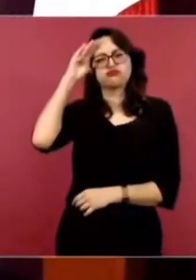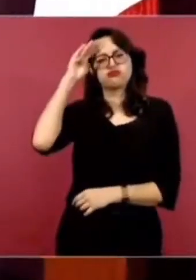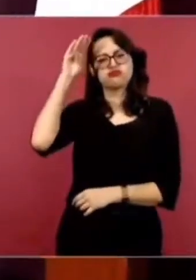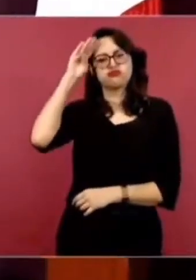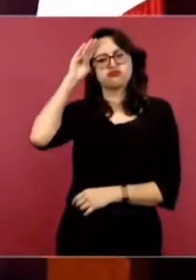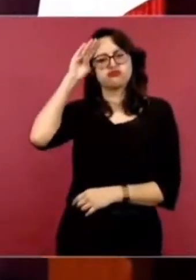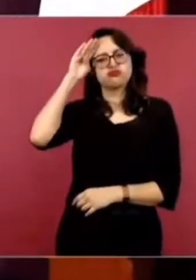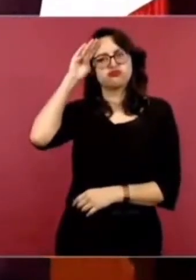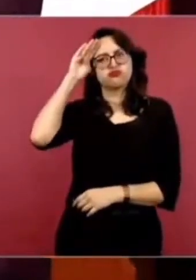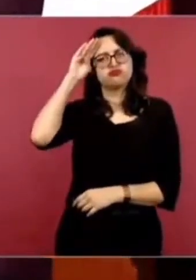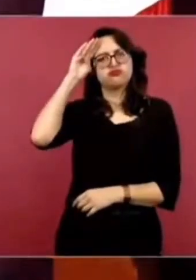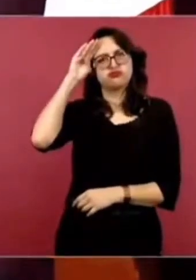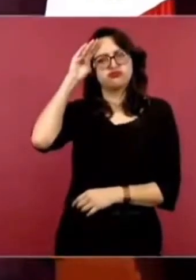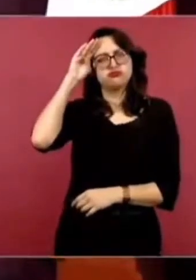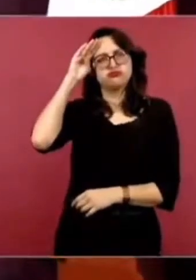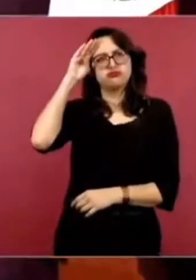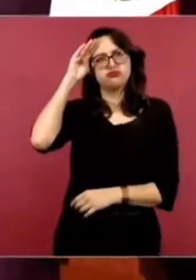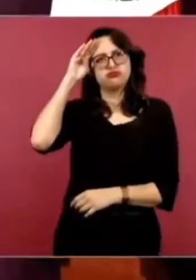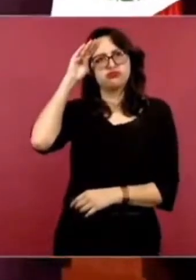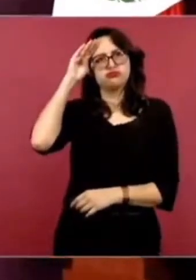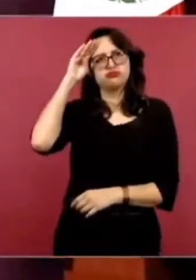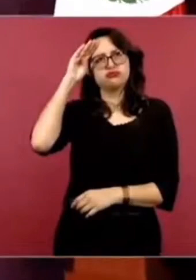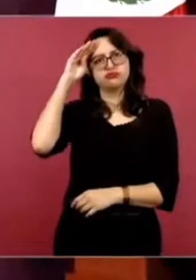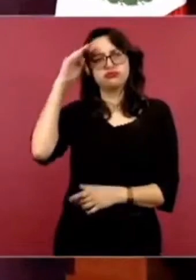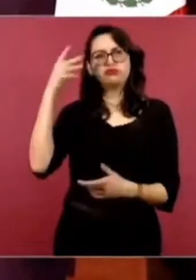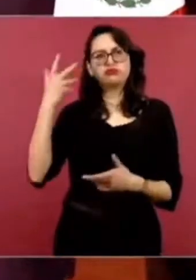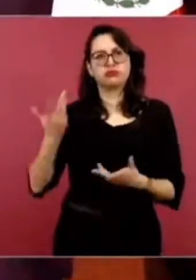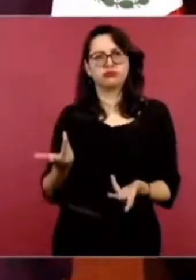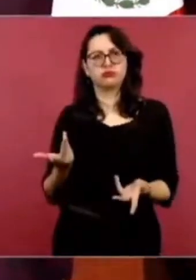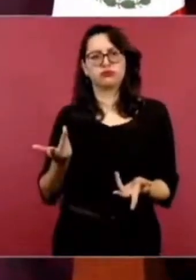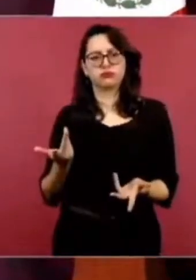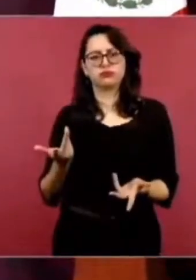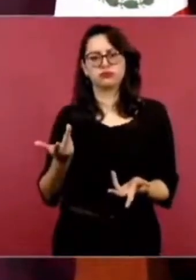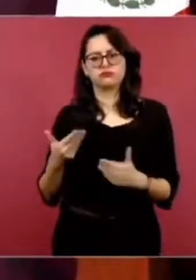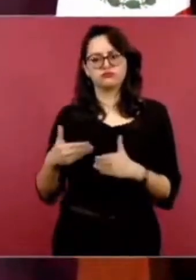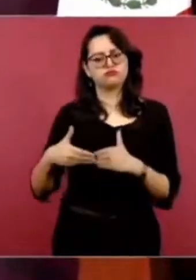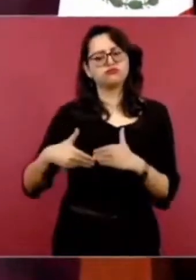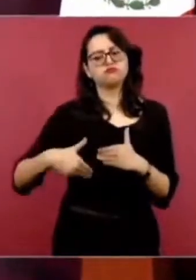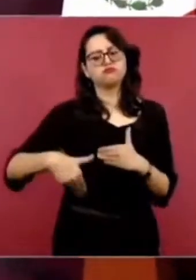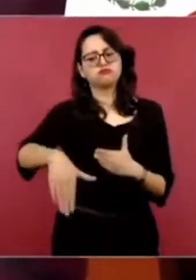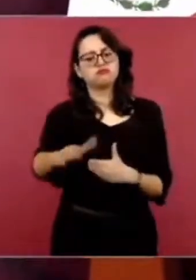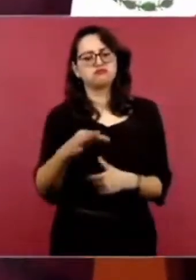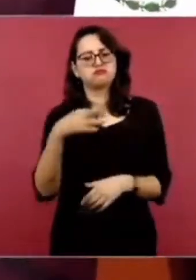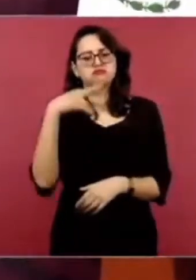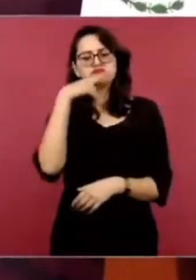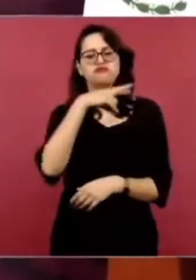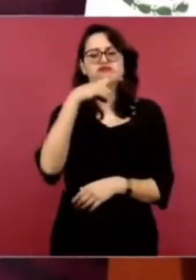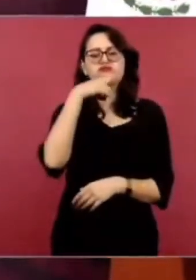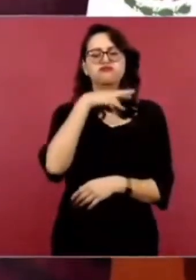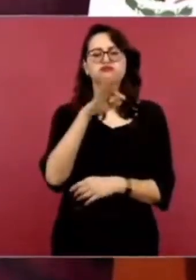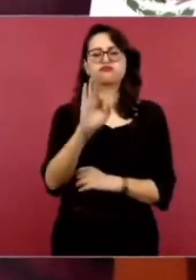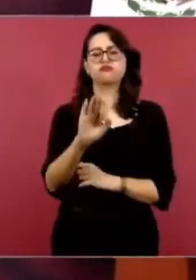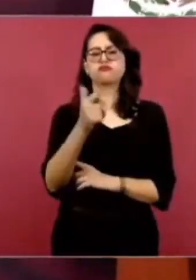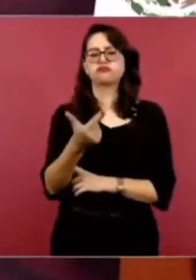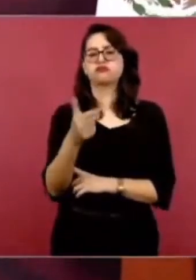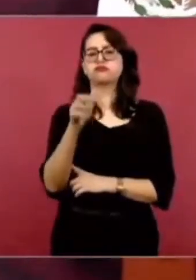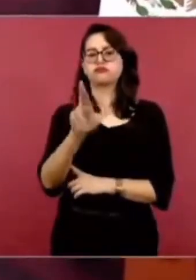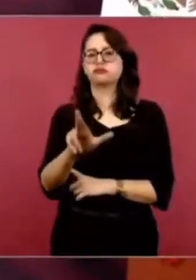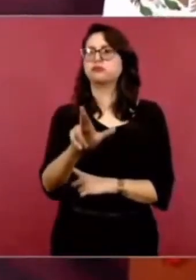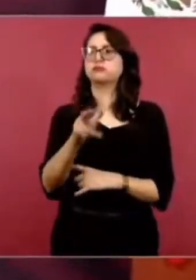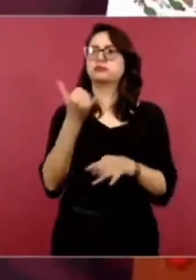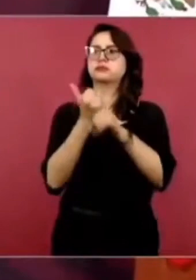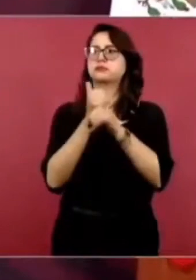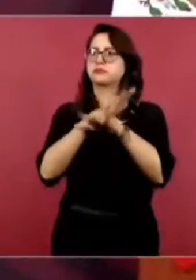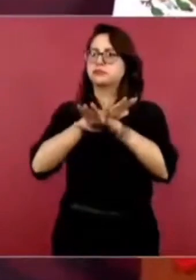en unos días más la Fiscalía va a informar sobre